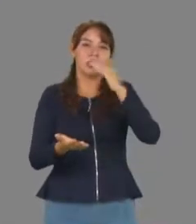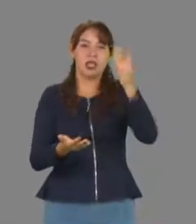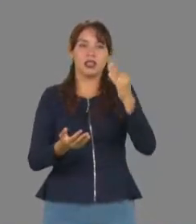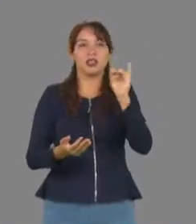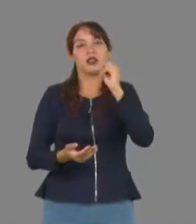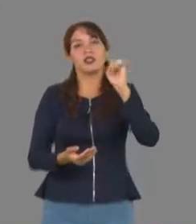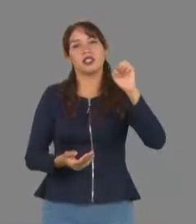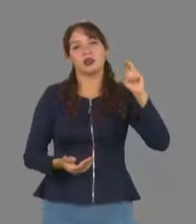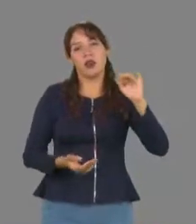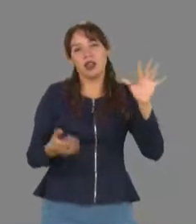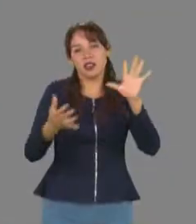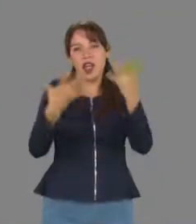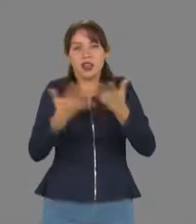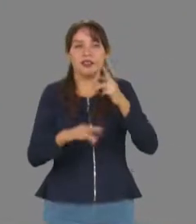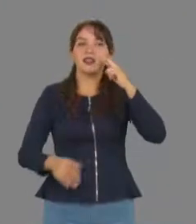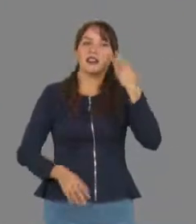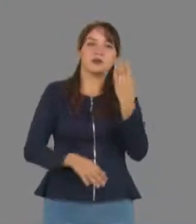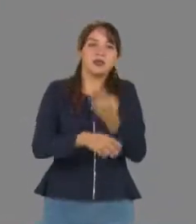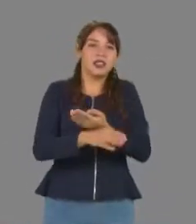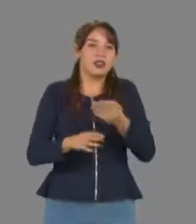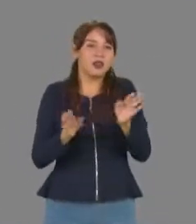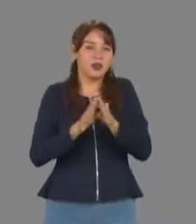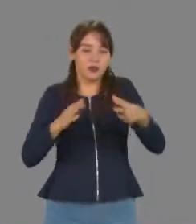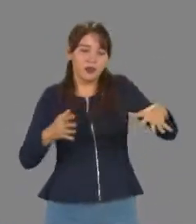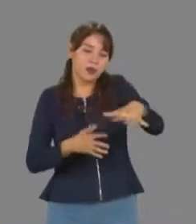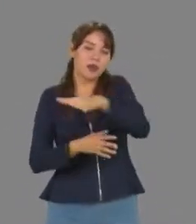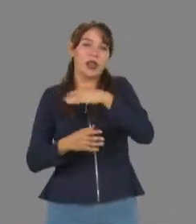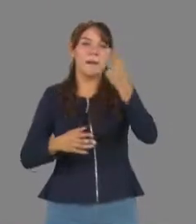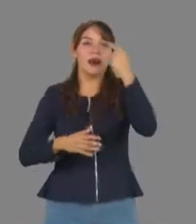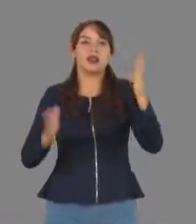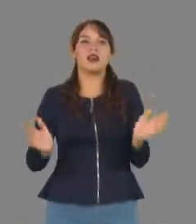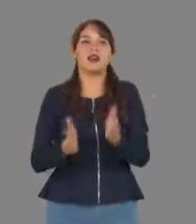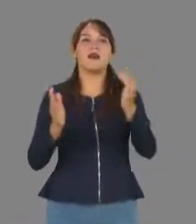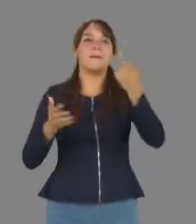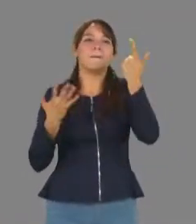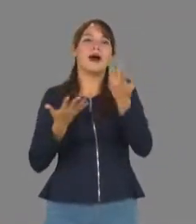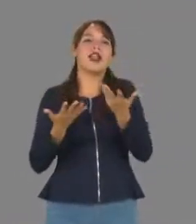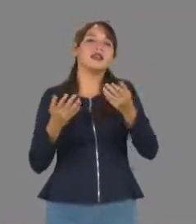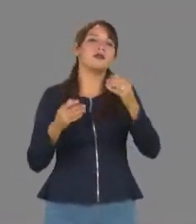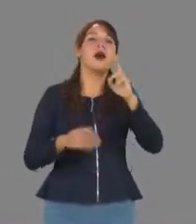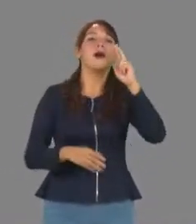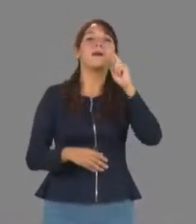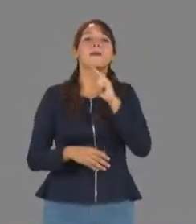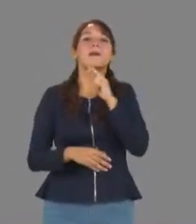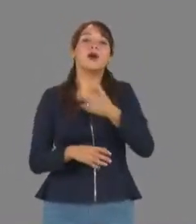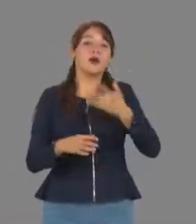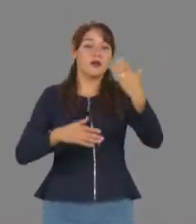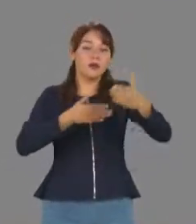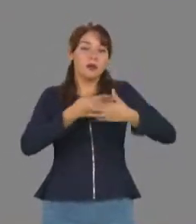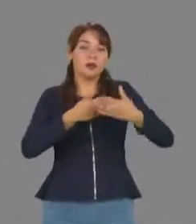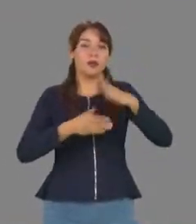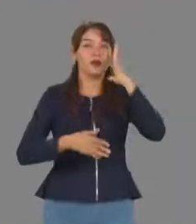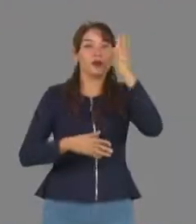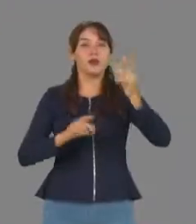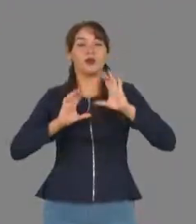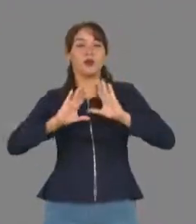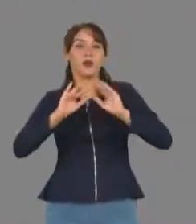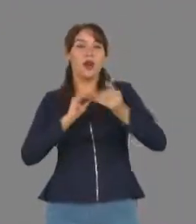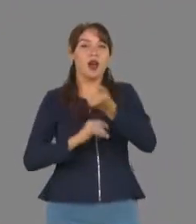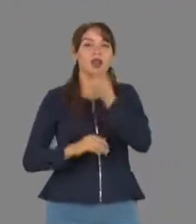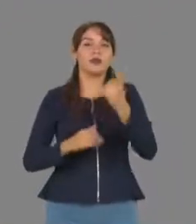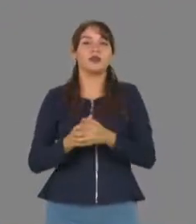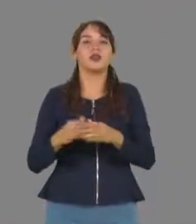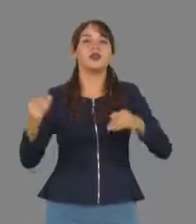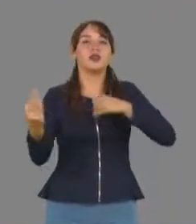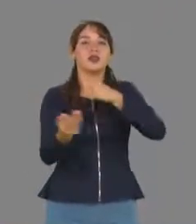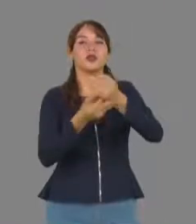Suárez Fernández, a la cual mencionaron dan su total adhesión toda vez que se busca el mejoramiento de la clase académica de las mamatas de Tamaulipas. Con la